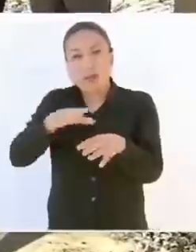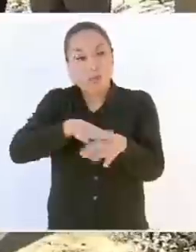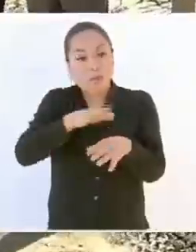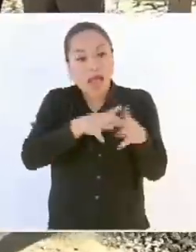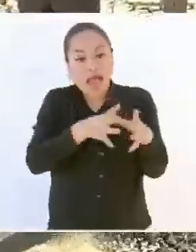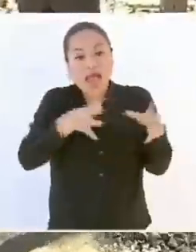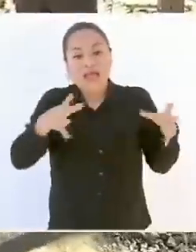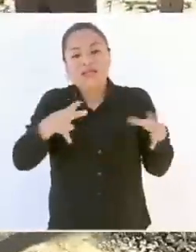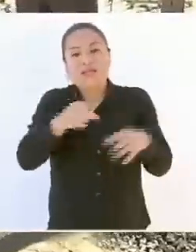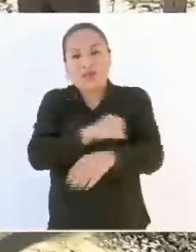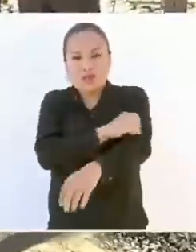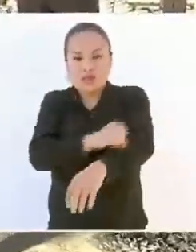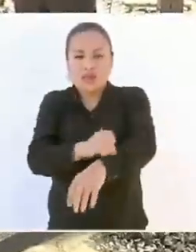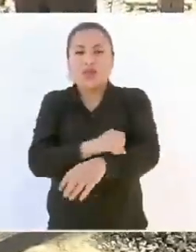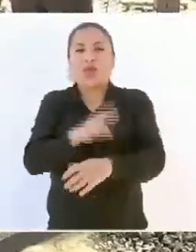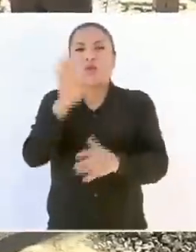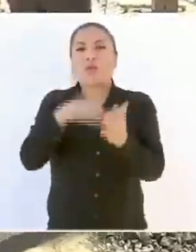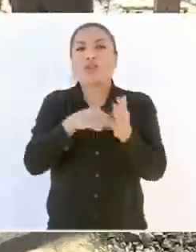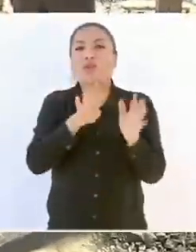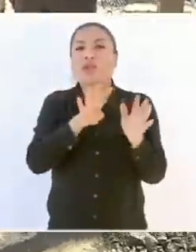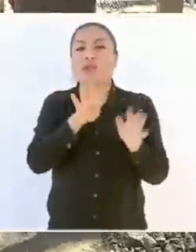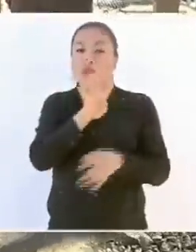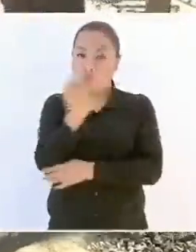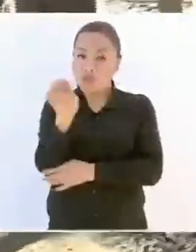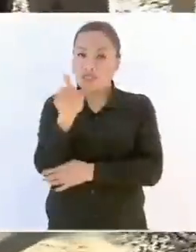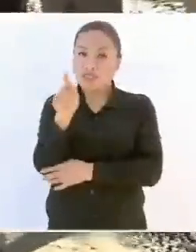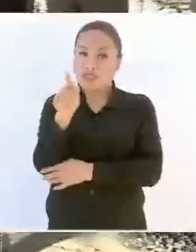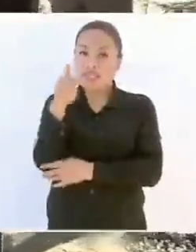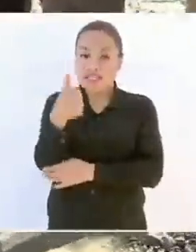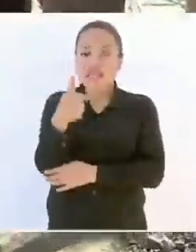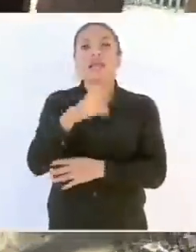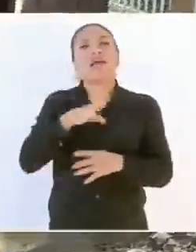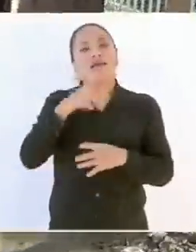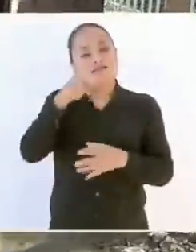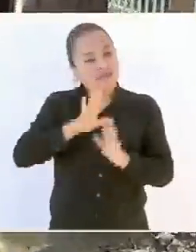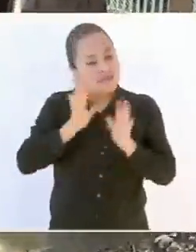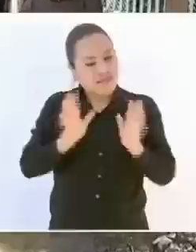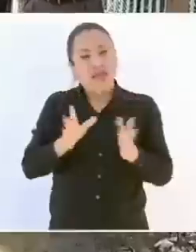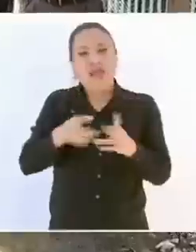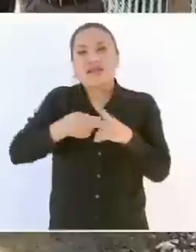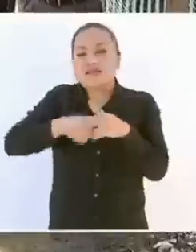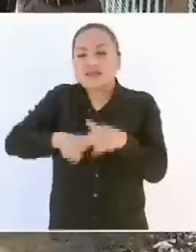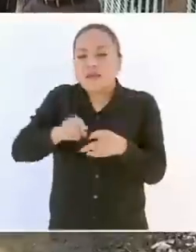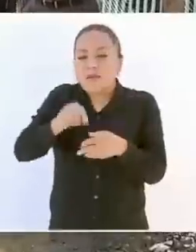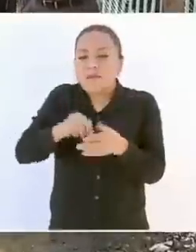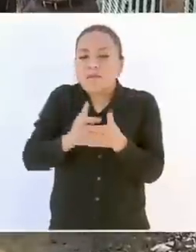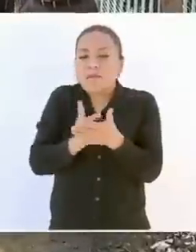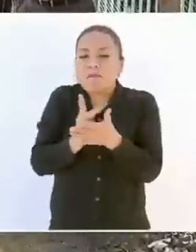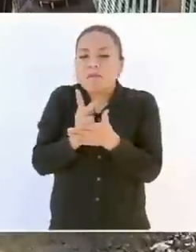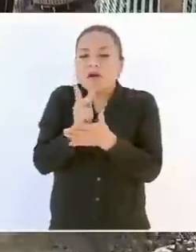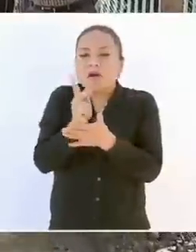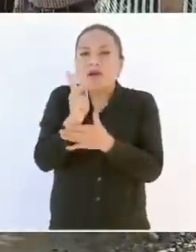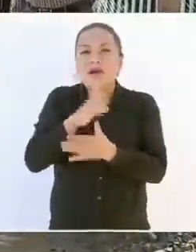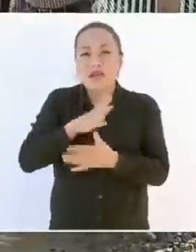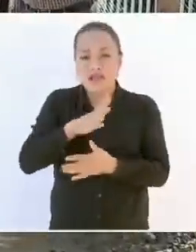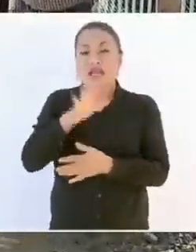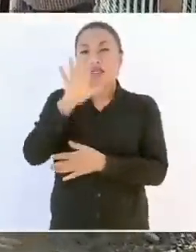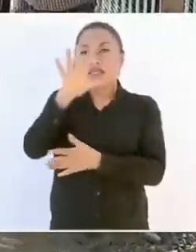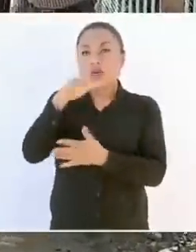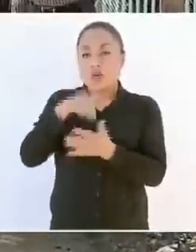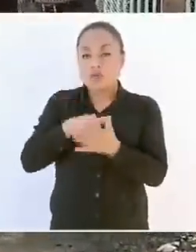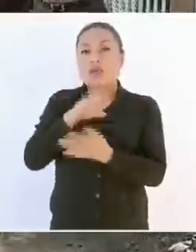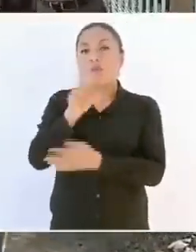Tenemos 4 mil 976 semillas ya germinadas Y tenemos 5 mil 24 en